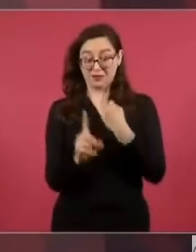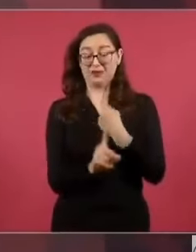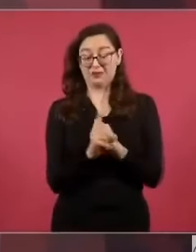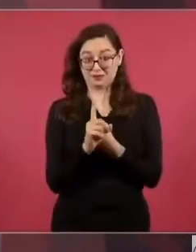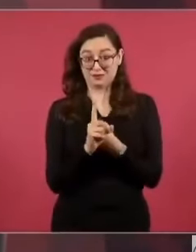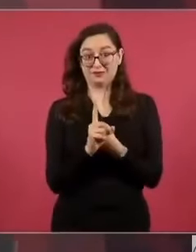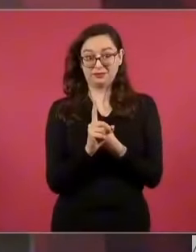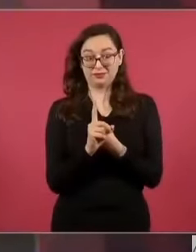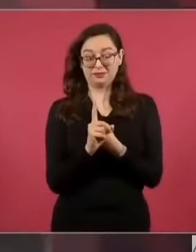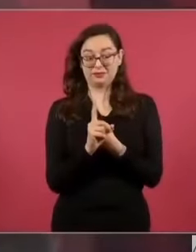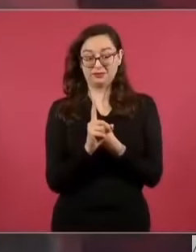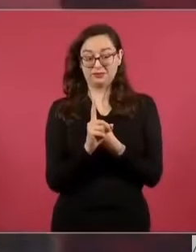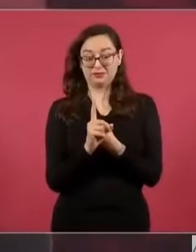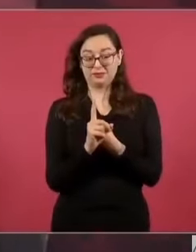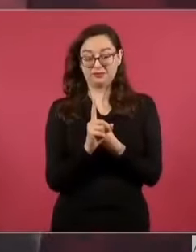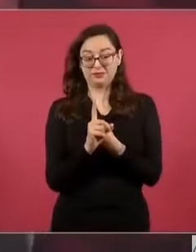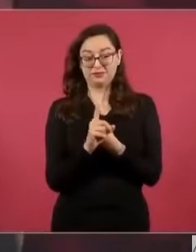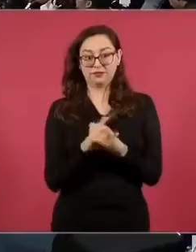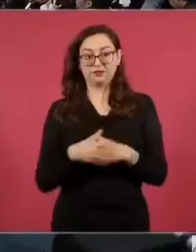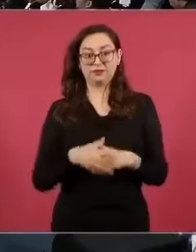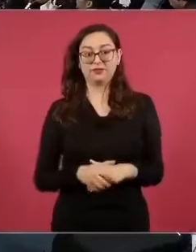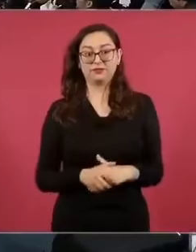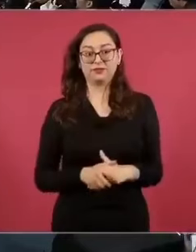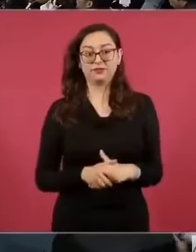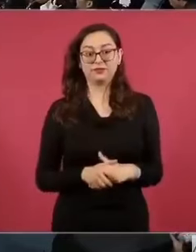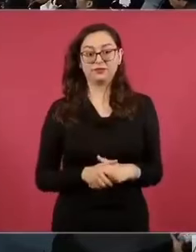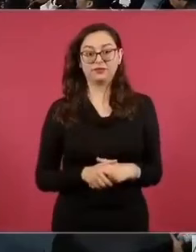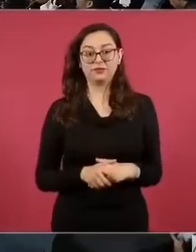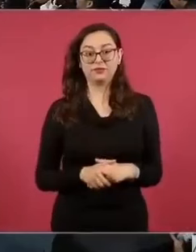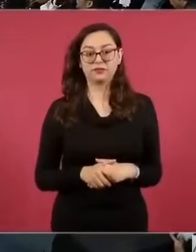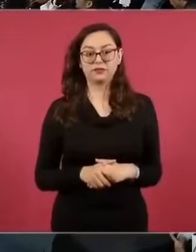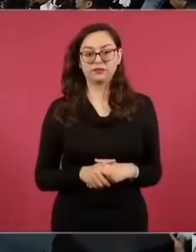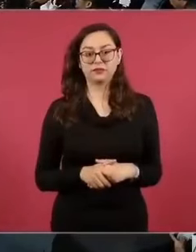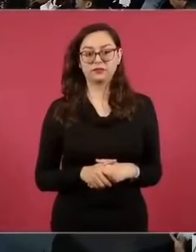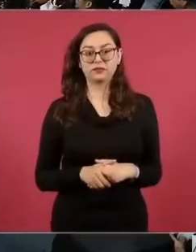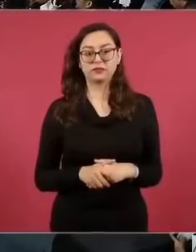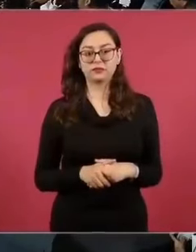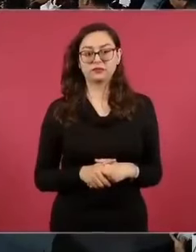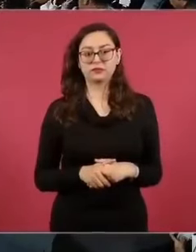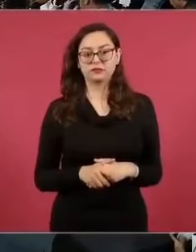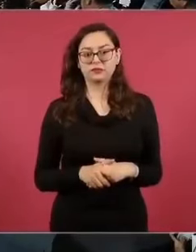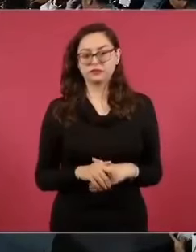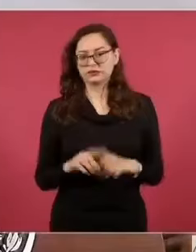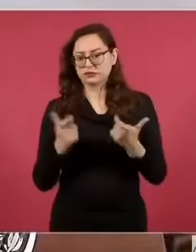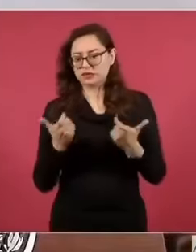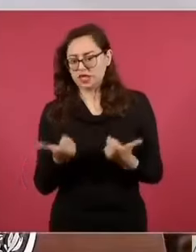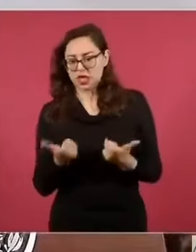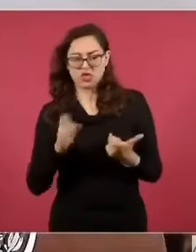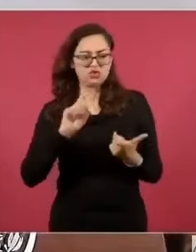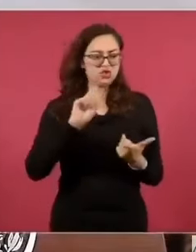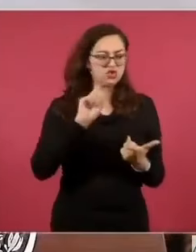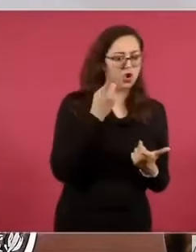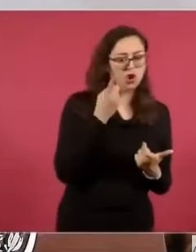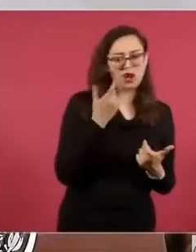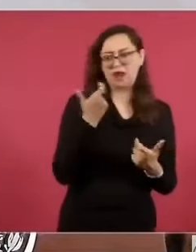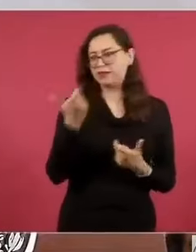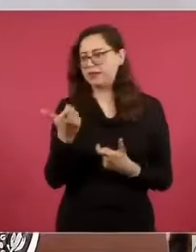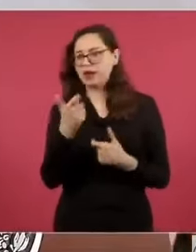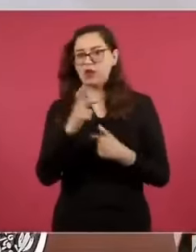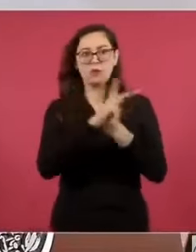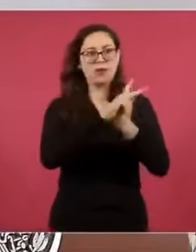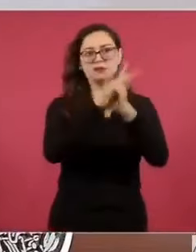En cuanto al tipo de cambio en los países,